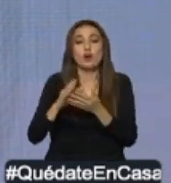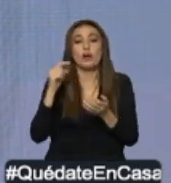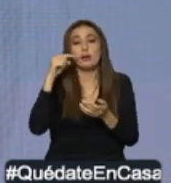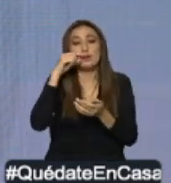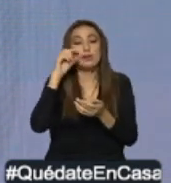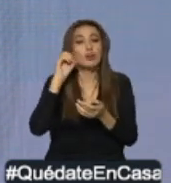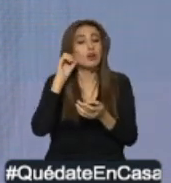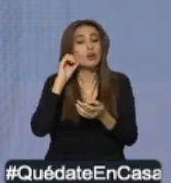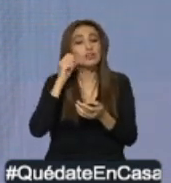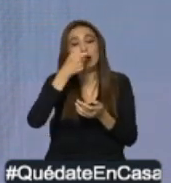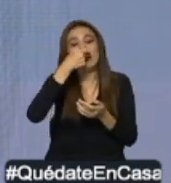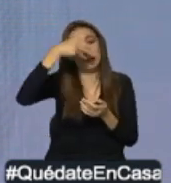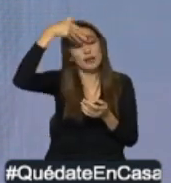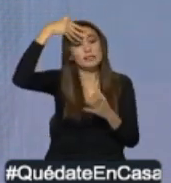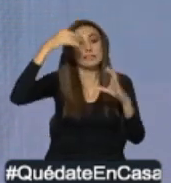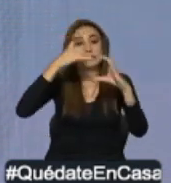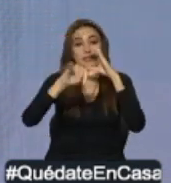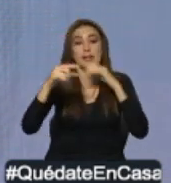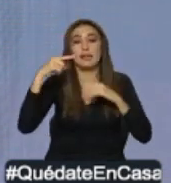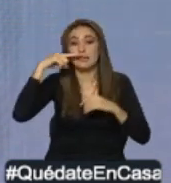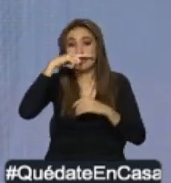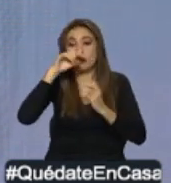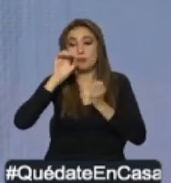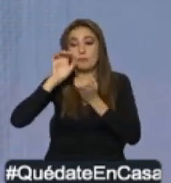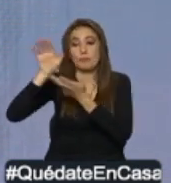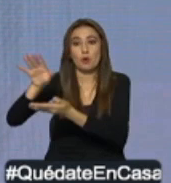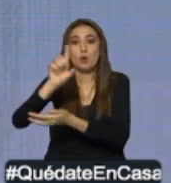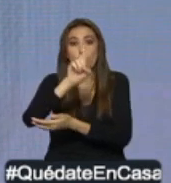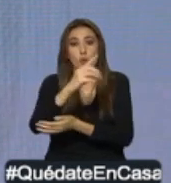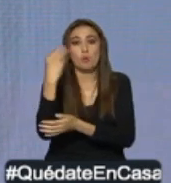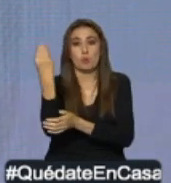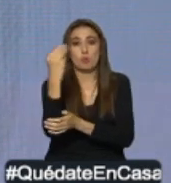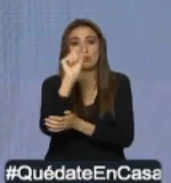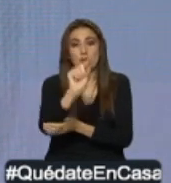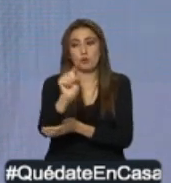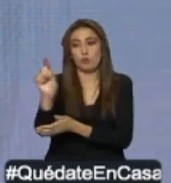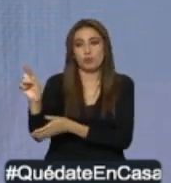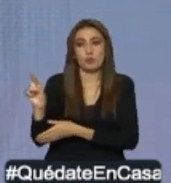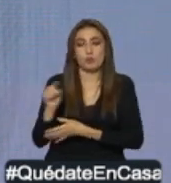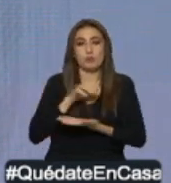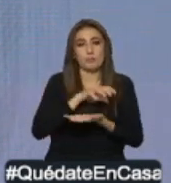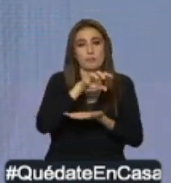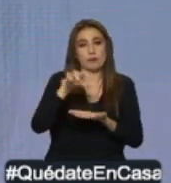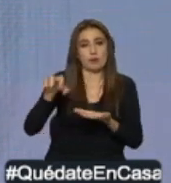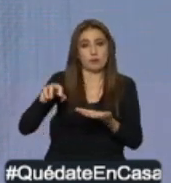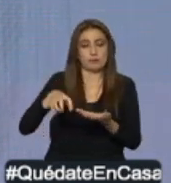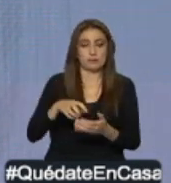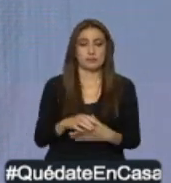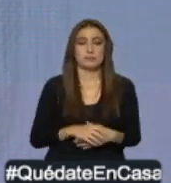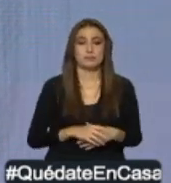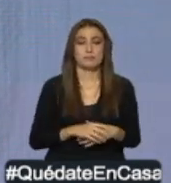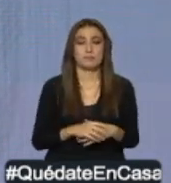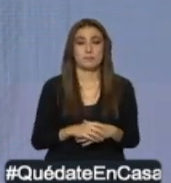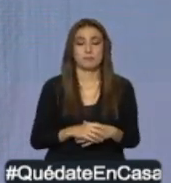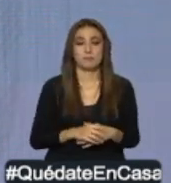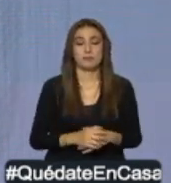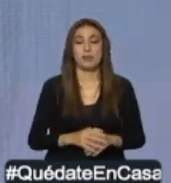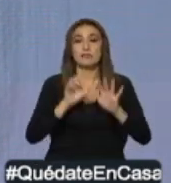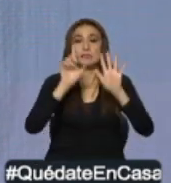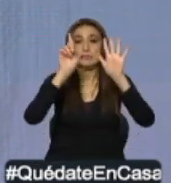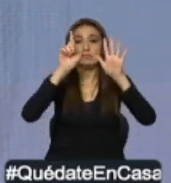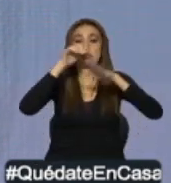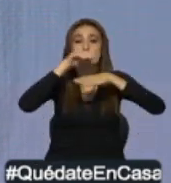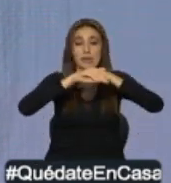Santelena, Santo Domingo, Sucumbíos, se destinará una ambulancia para cada territorio. A las 18 y 30